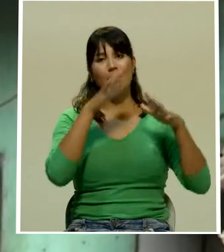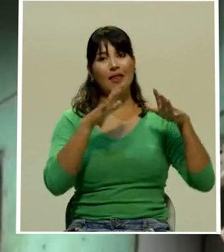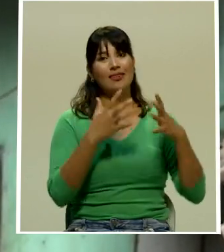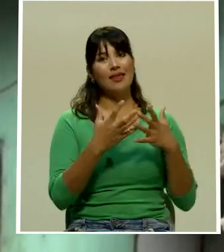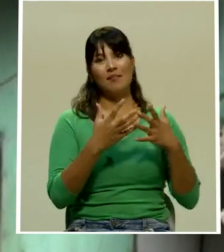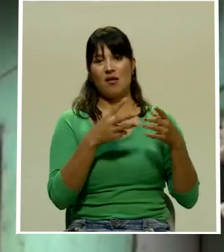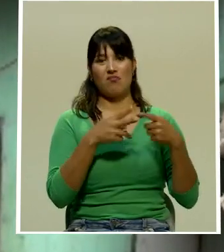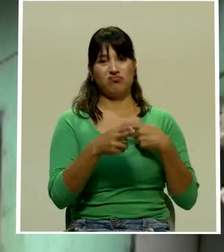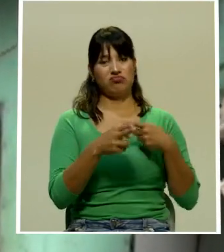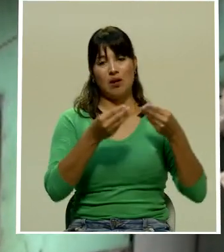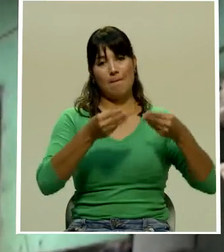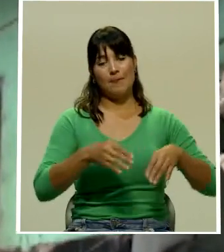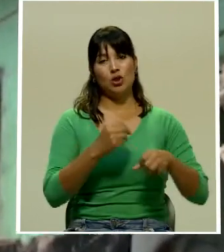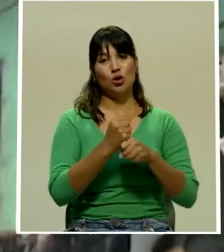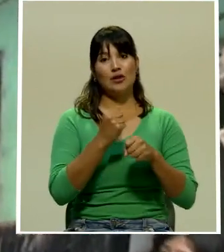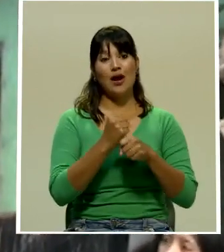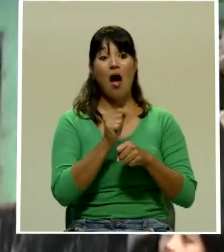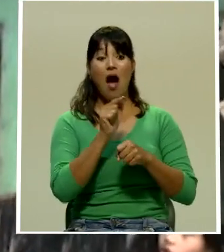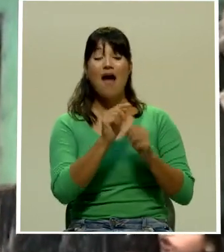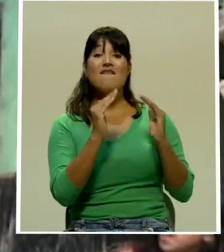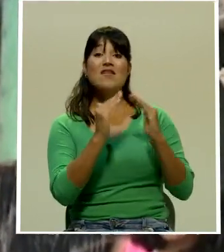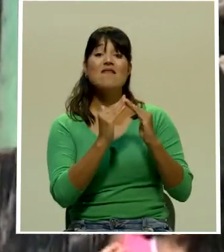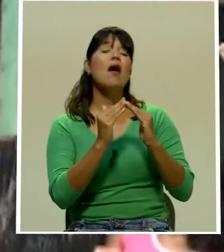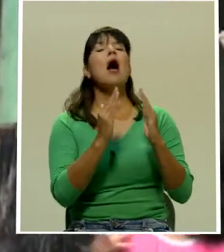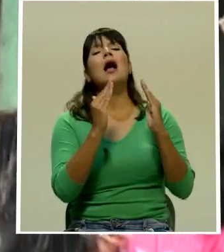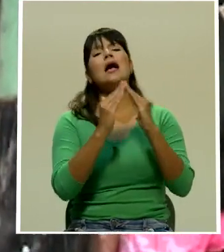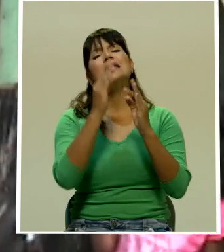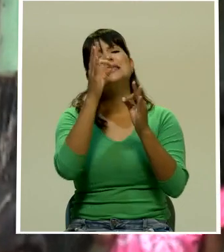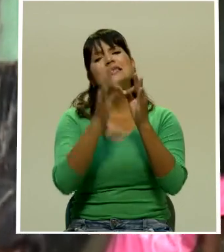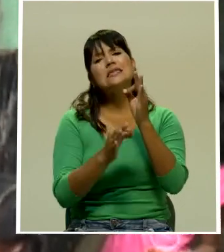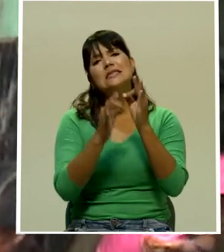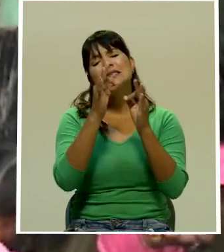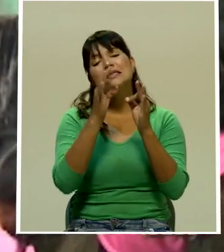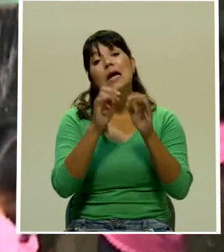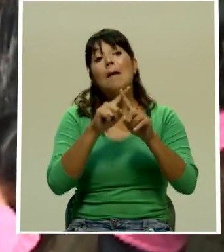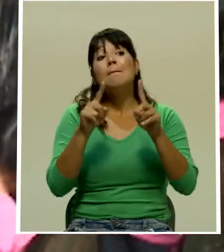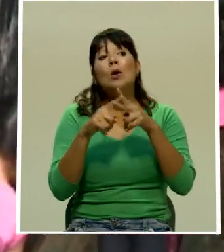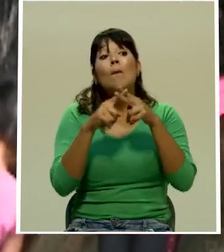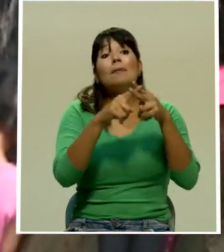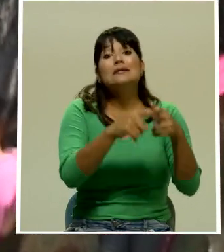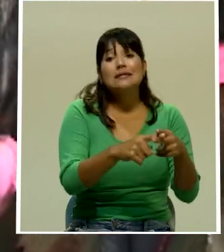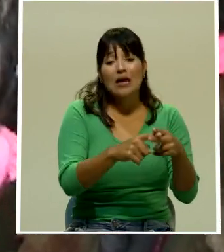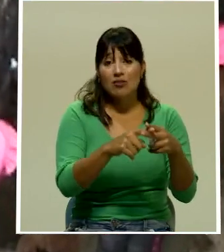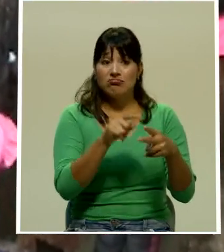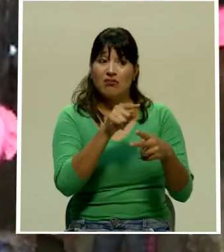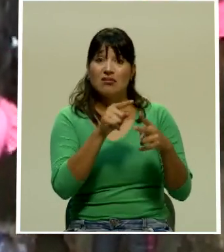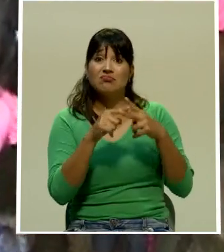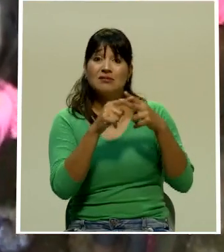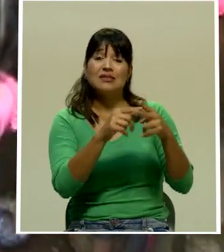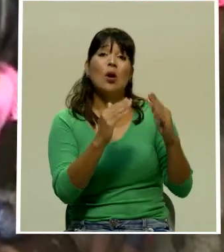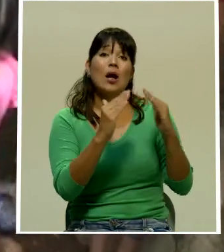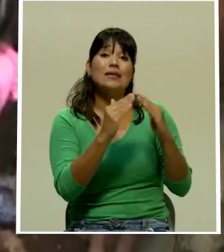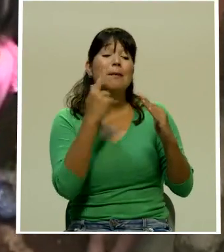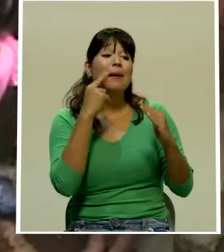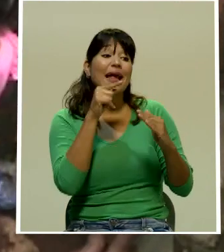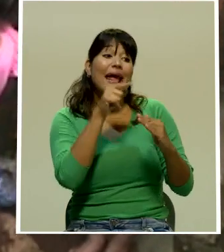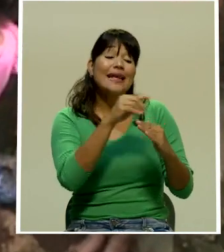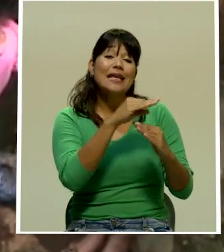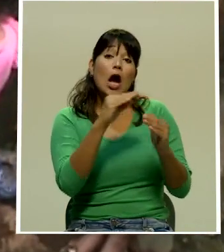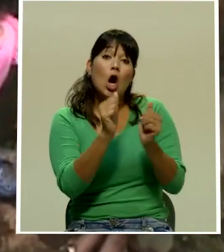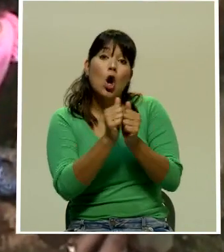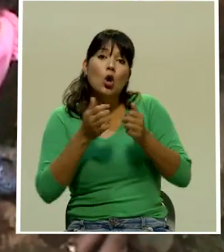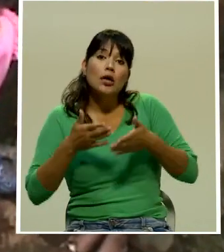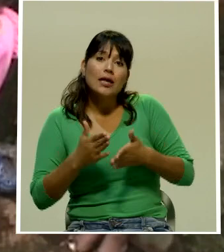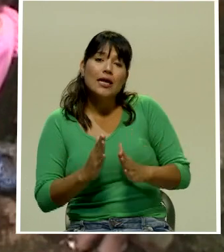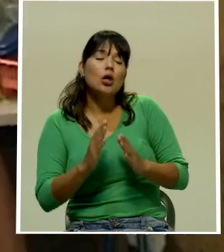donde viven, un lugar muy humilde, pero que fue prestado para que ella y su familia por lo menos tengan un techo donde vivir. El lugar